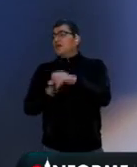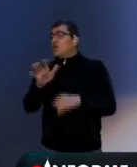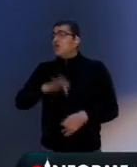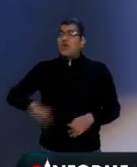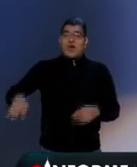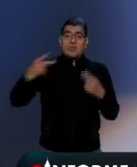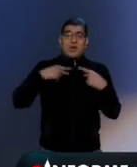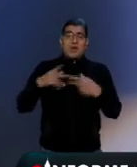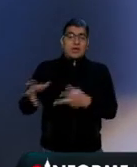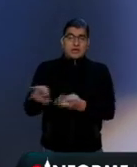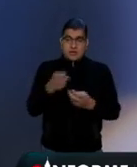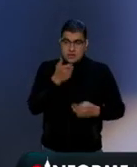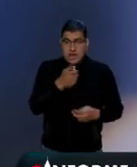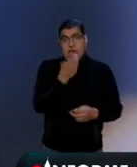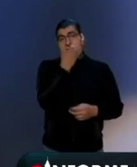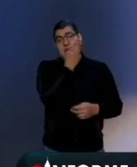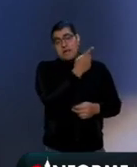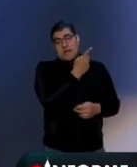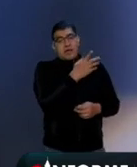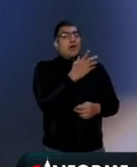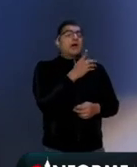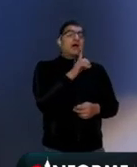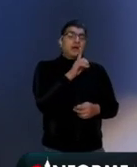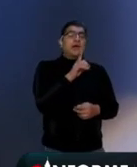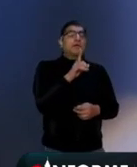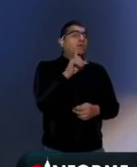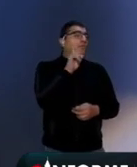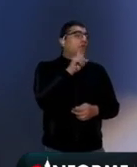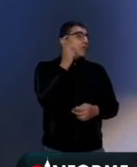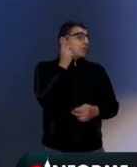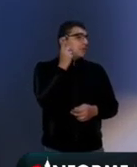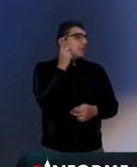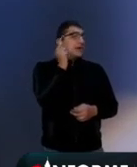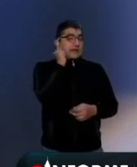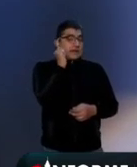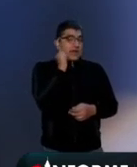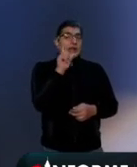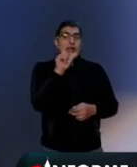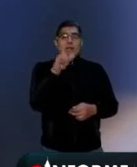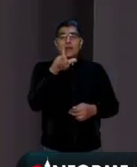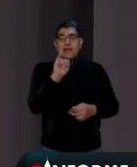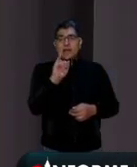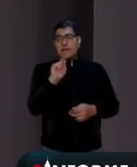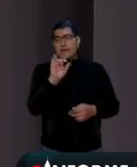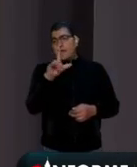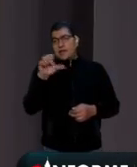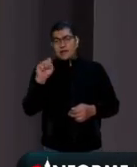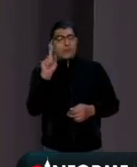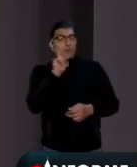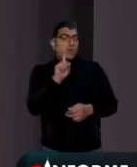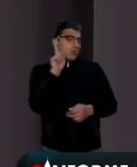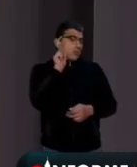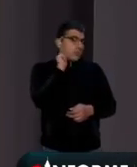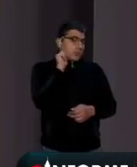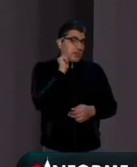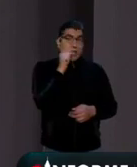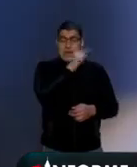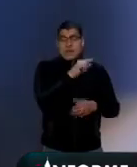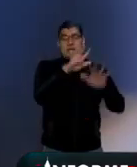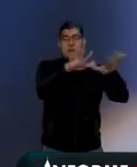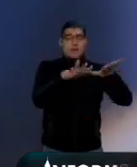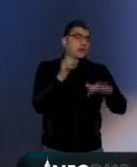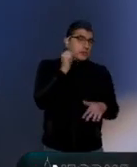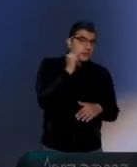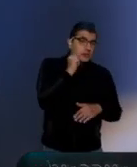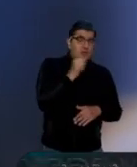gente el dinero. Eso es lo que está diciendo la senadora Lili Telles, una de las legisladoras que en el Senado le va a